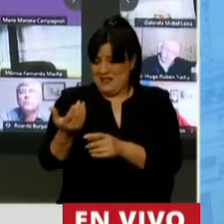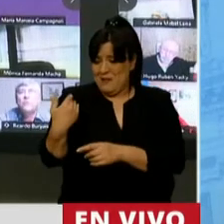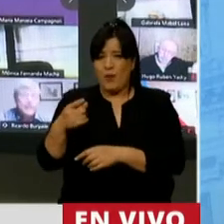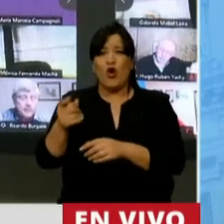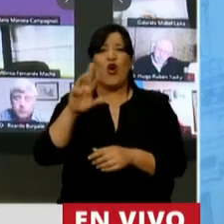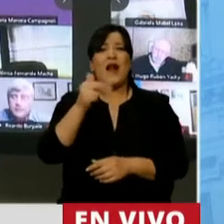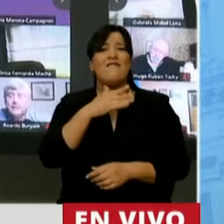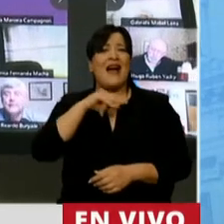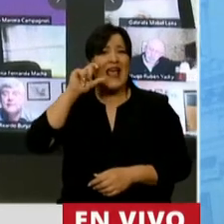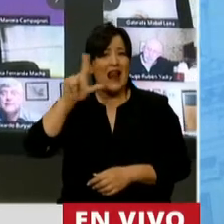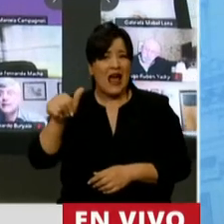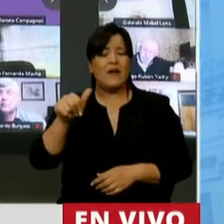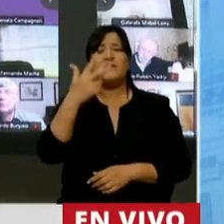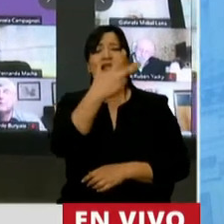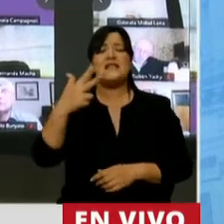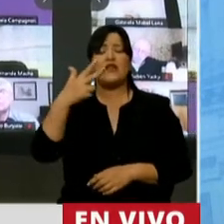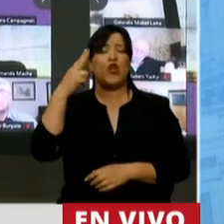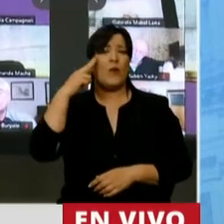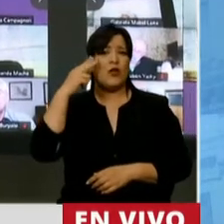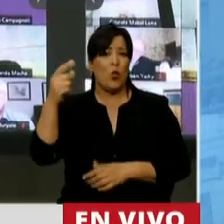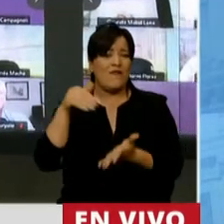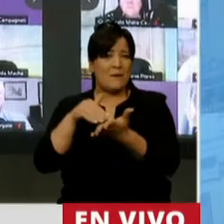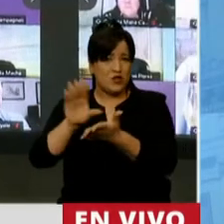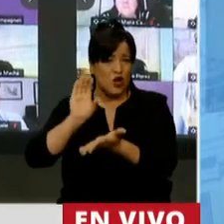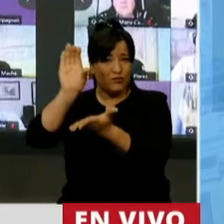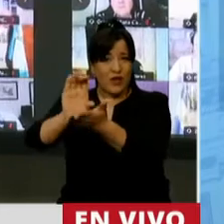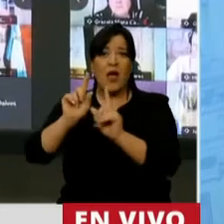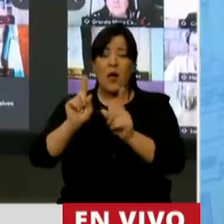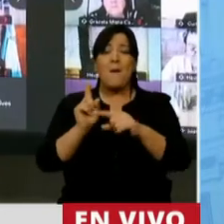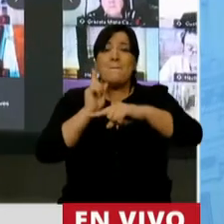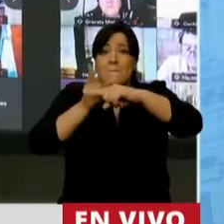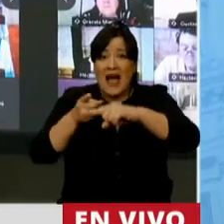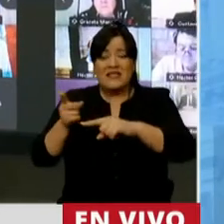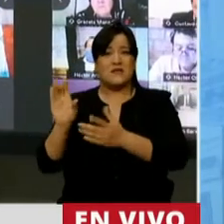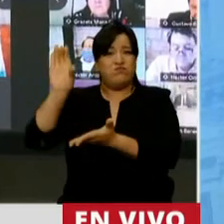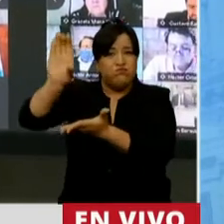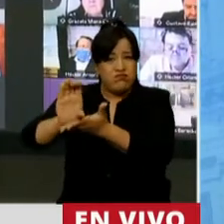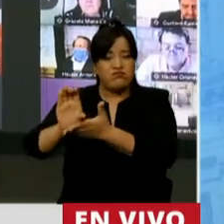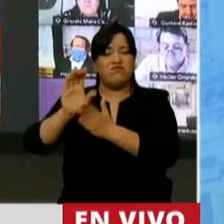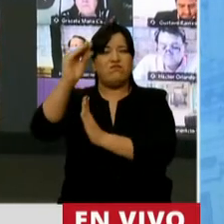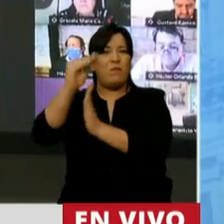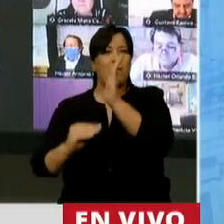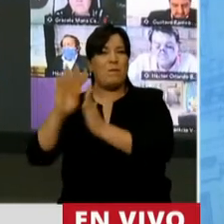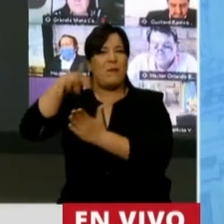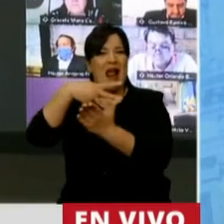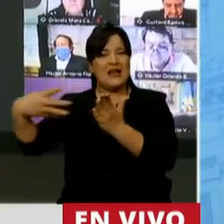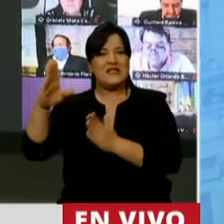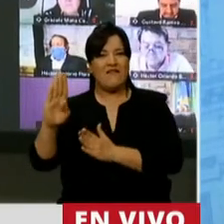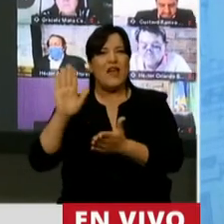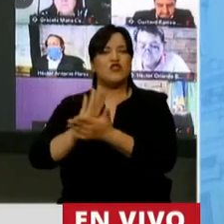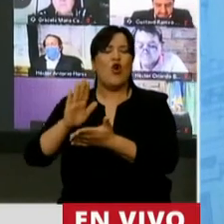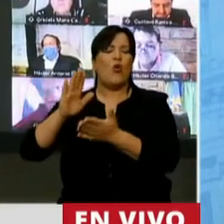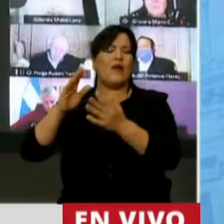Rafaela recibirá 399 millones, más lo que va a ser percibido en la planilla B en obras de